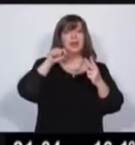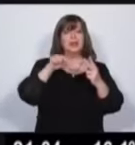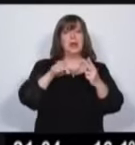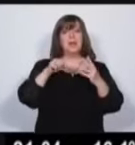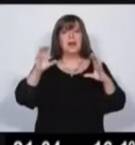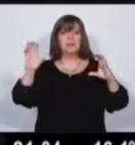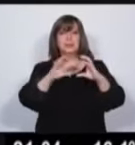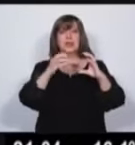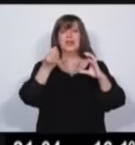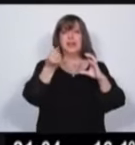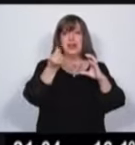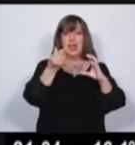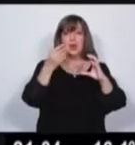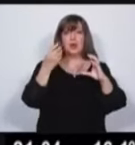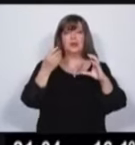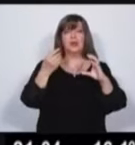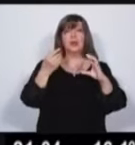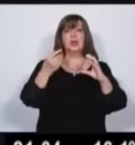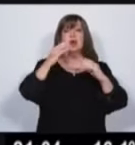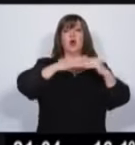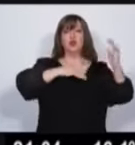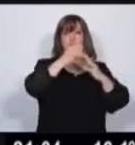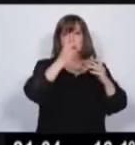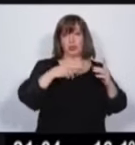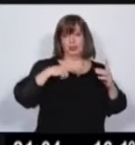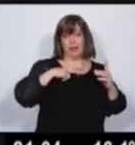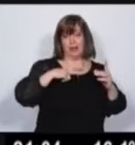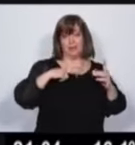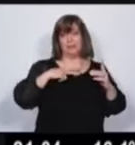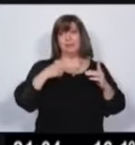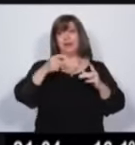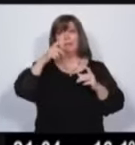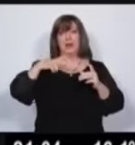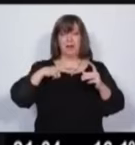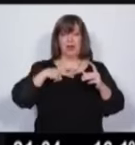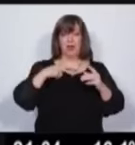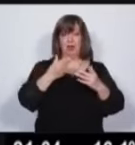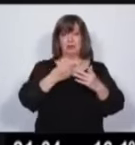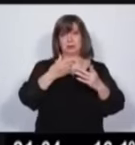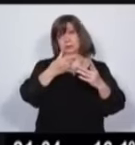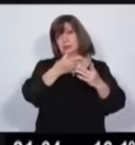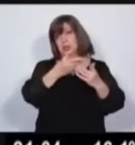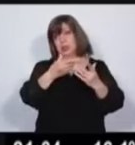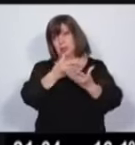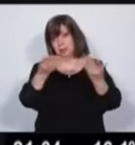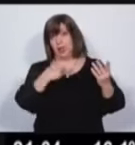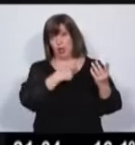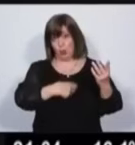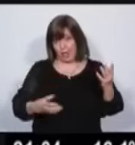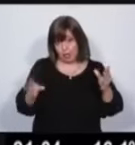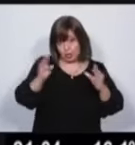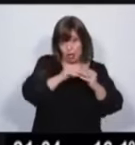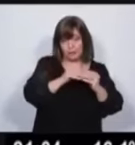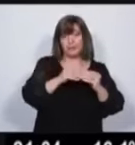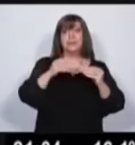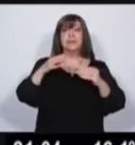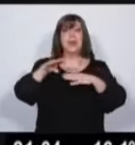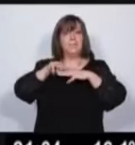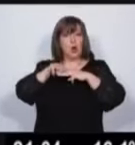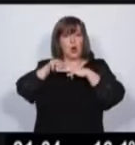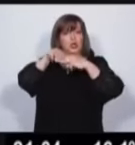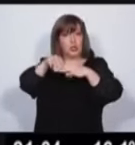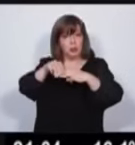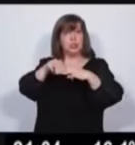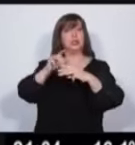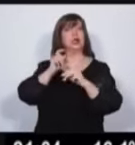fideicomiso de construcción de vivienda para clase media. Garantía para inquilinos y monotributistas que necesiten